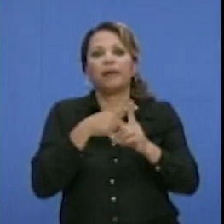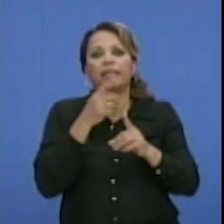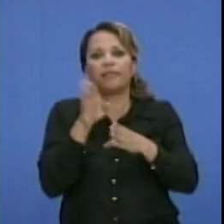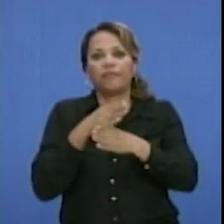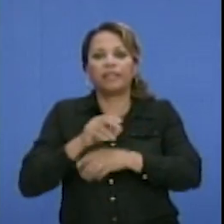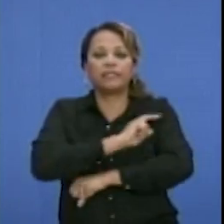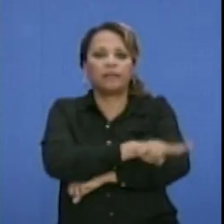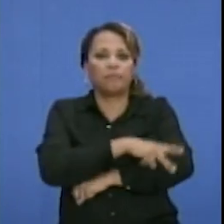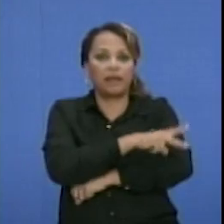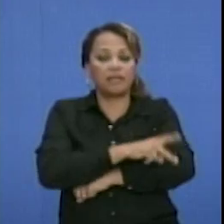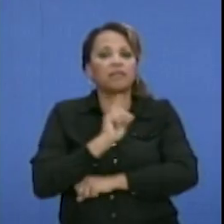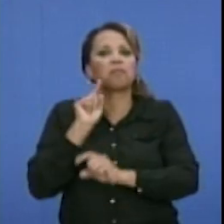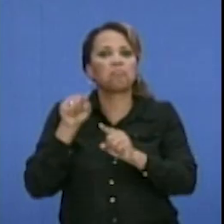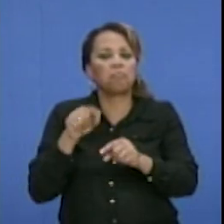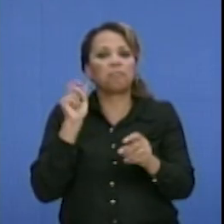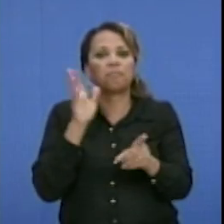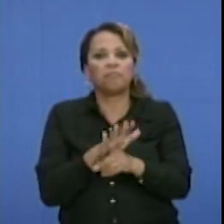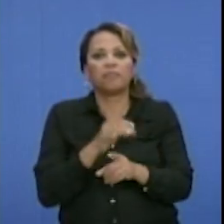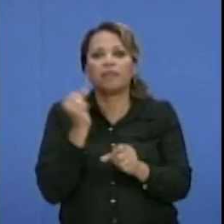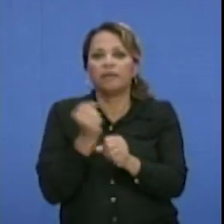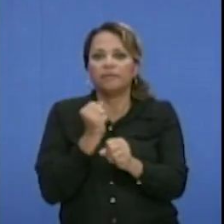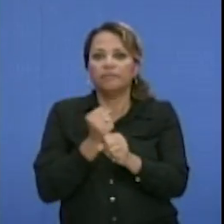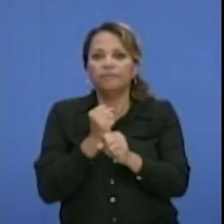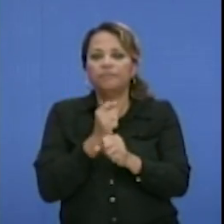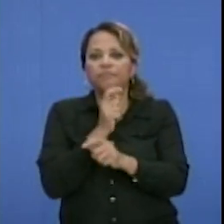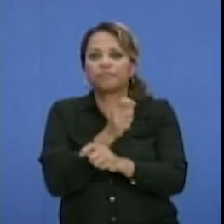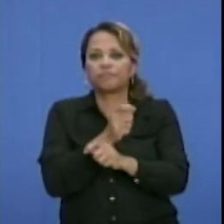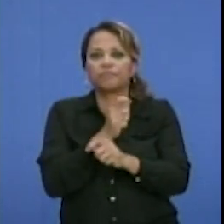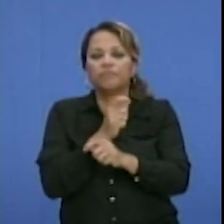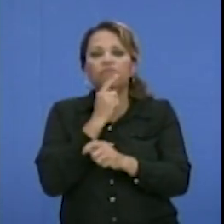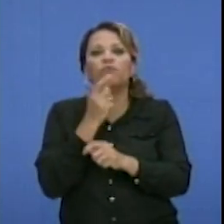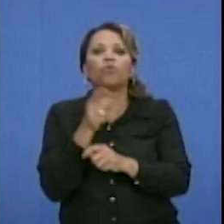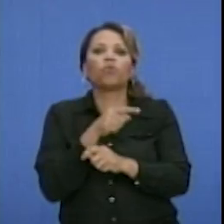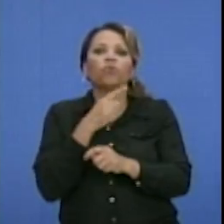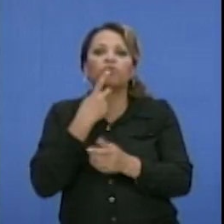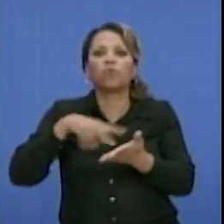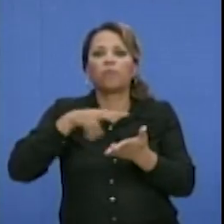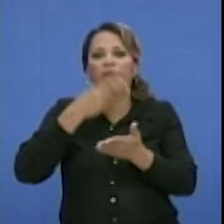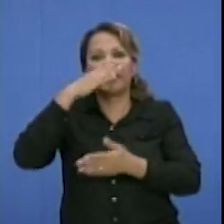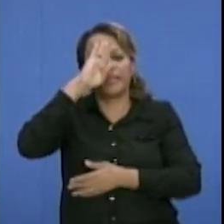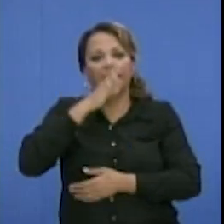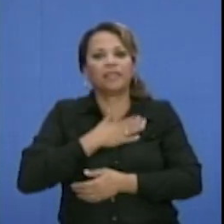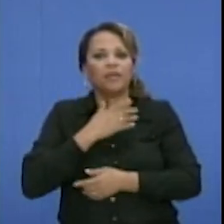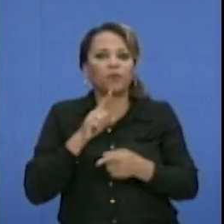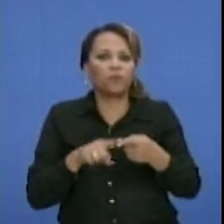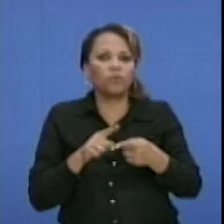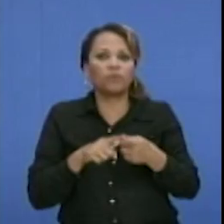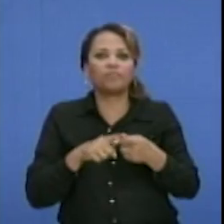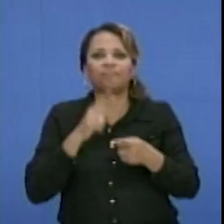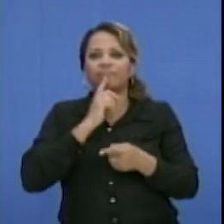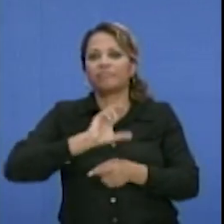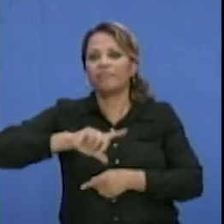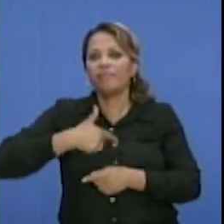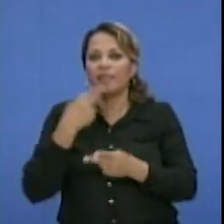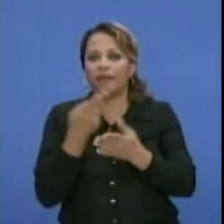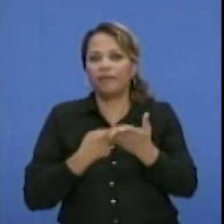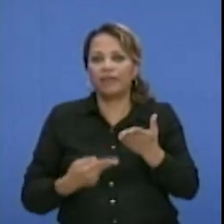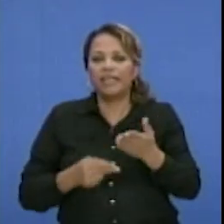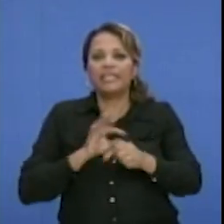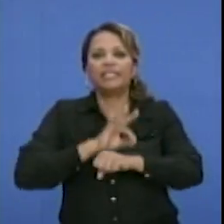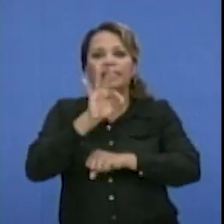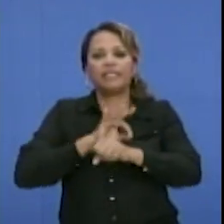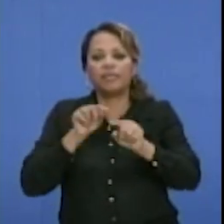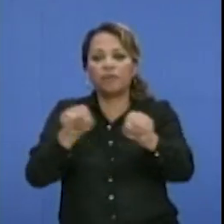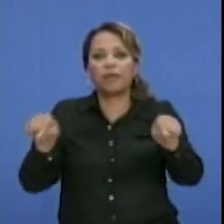países de la región que se formarán en cursos relacionados con los bailes populares cubanos, serigrafía artística, diseño de